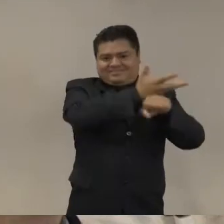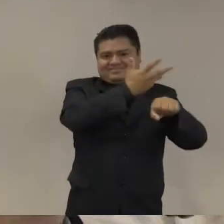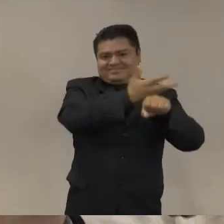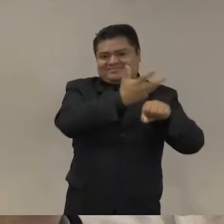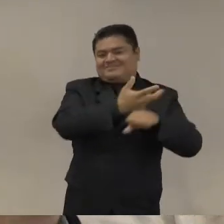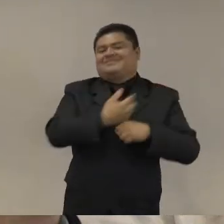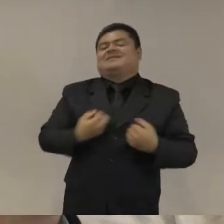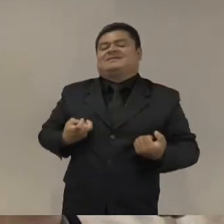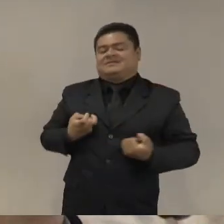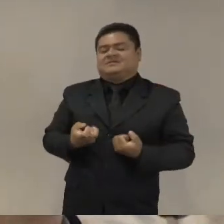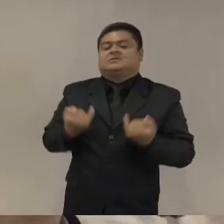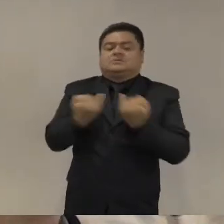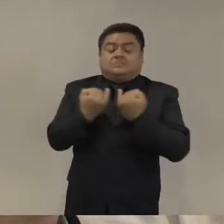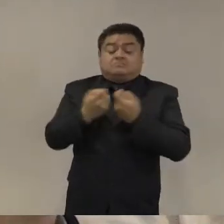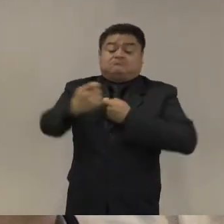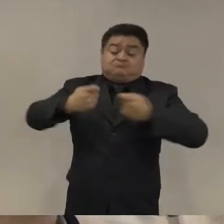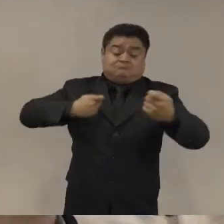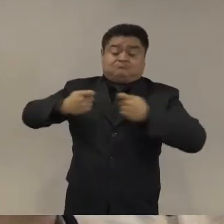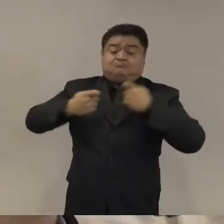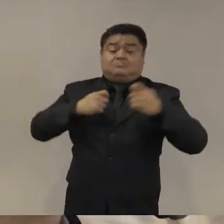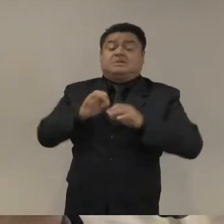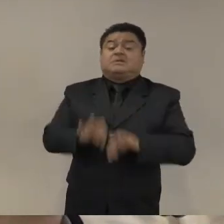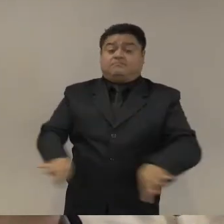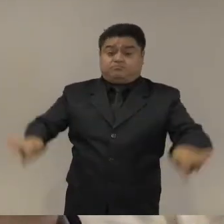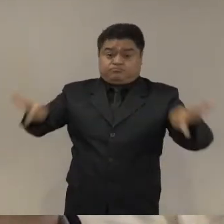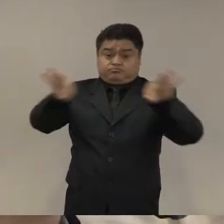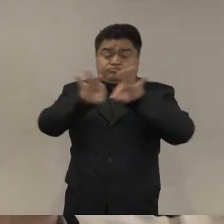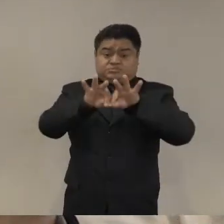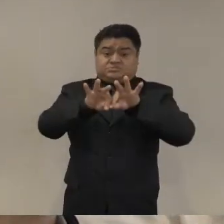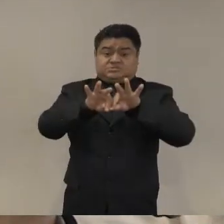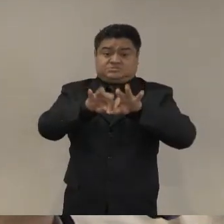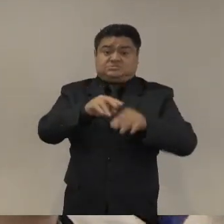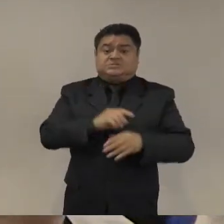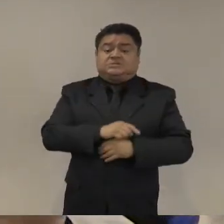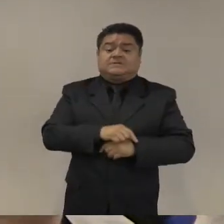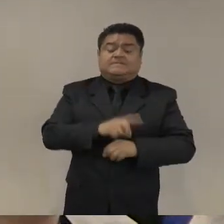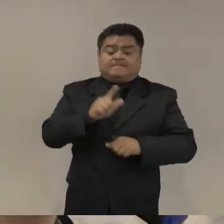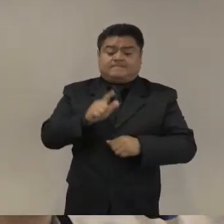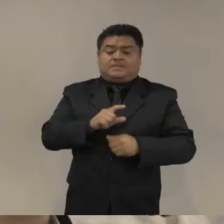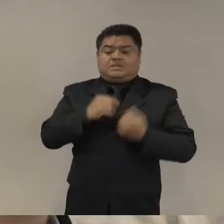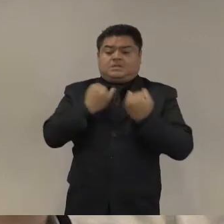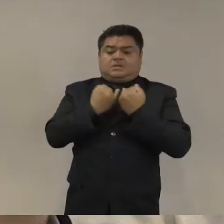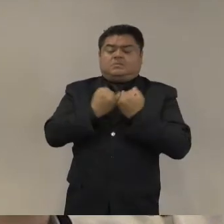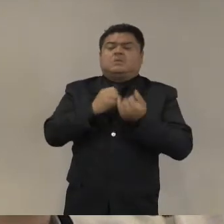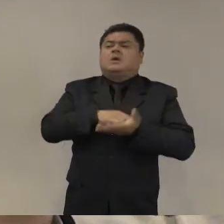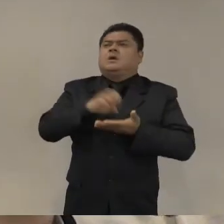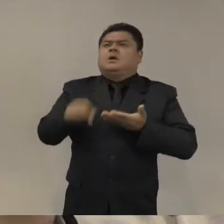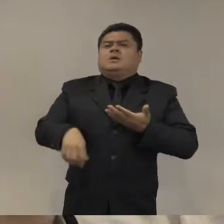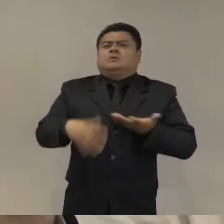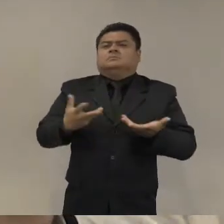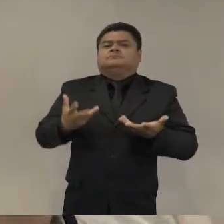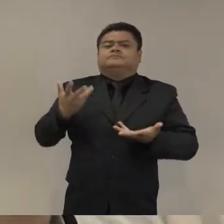leyes muy estrictas que no distinguen entre posesión y venta de drogas por ejemplo